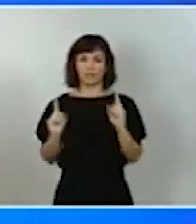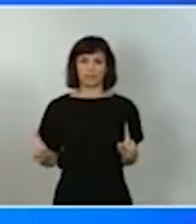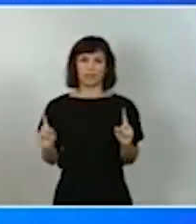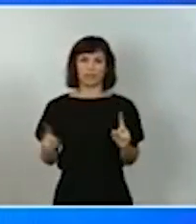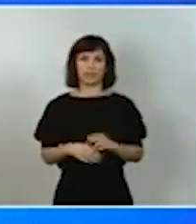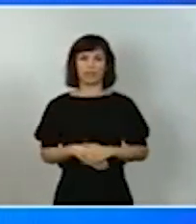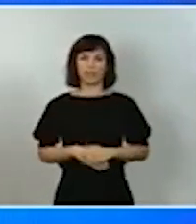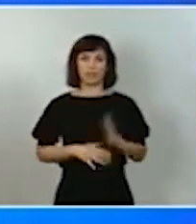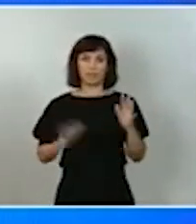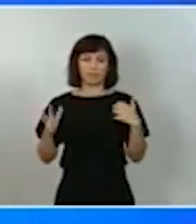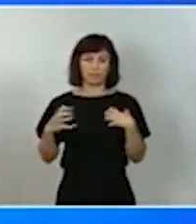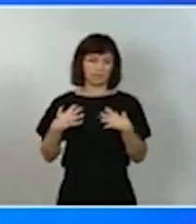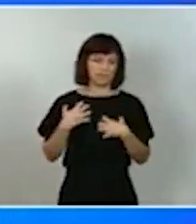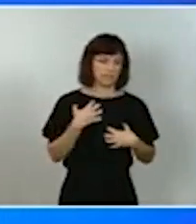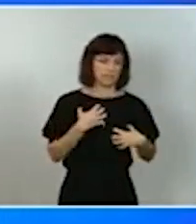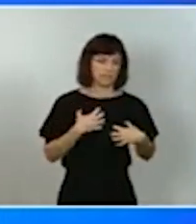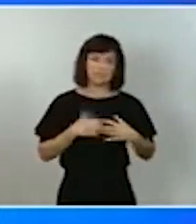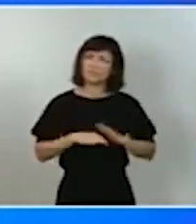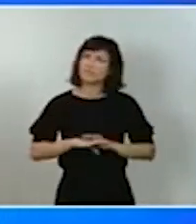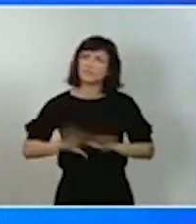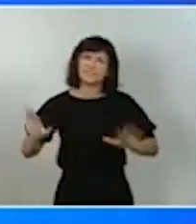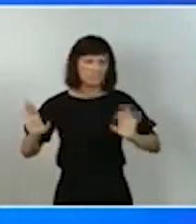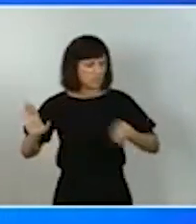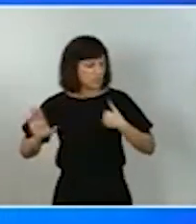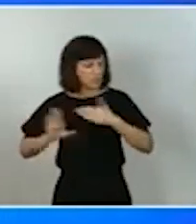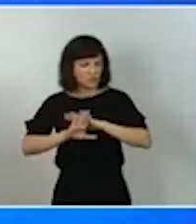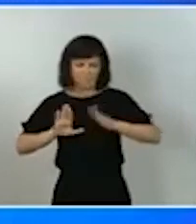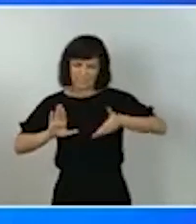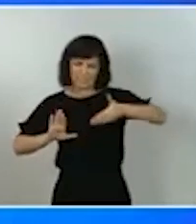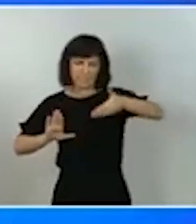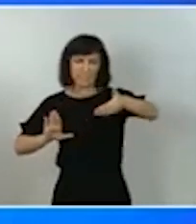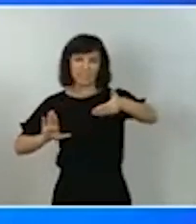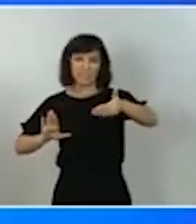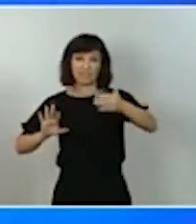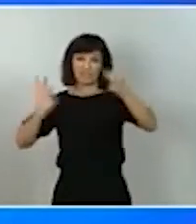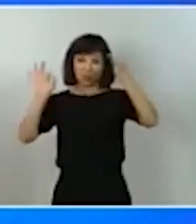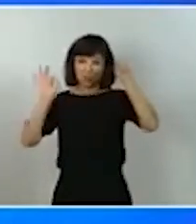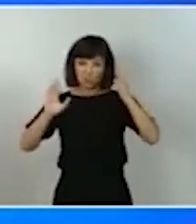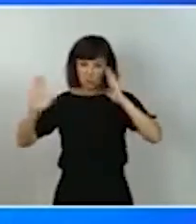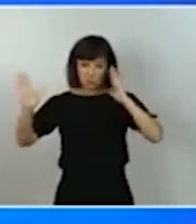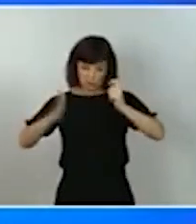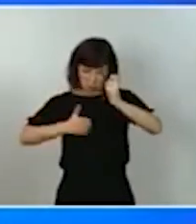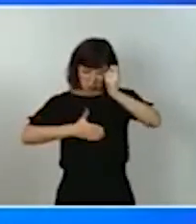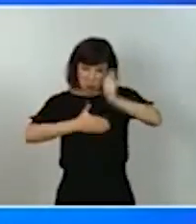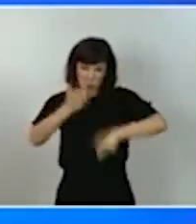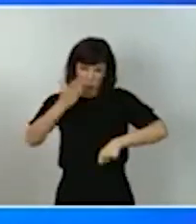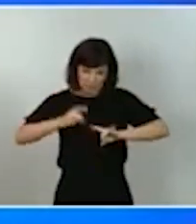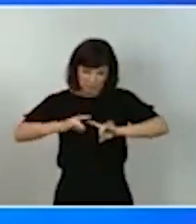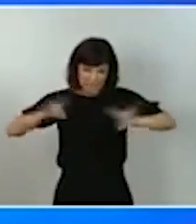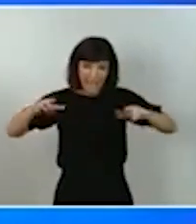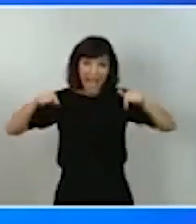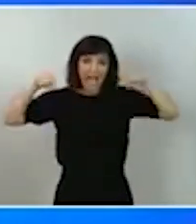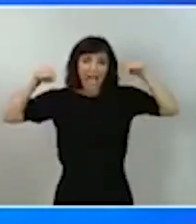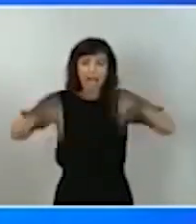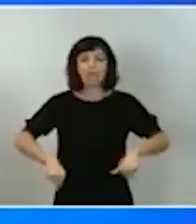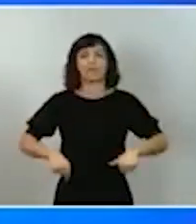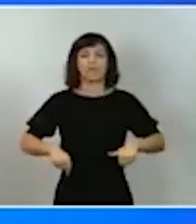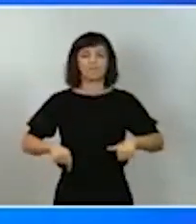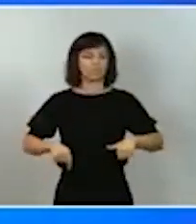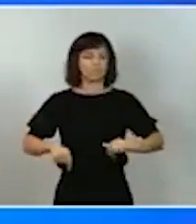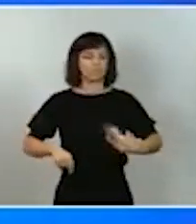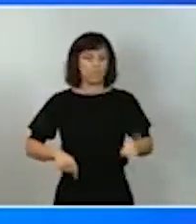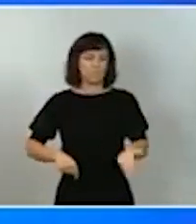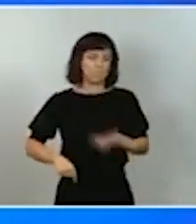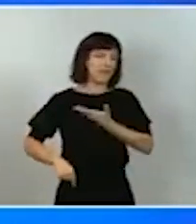sin duda alguna pasarán y precisamente en medio de la dureza de estos momentos es cuando debemos sobreponernos a este golpe brutal